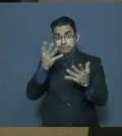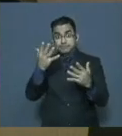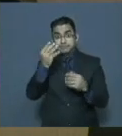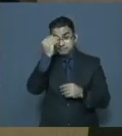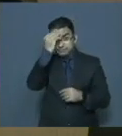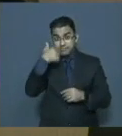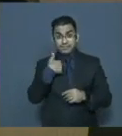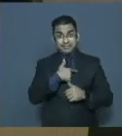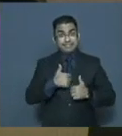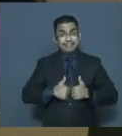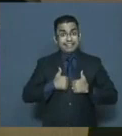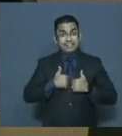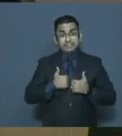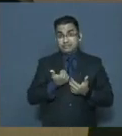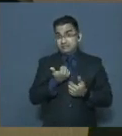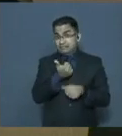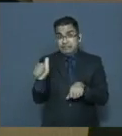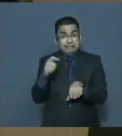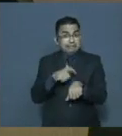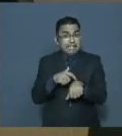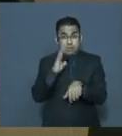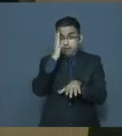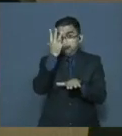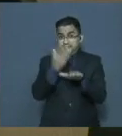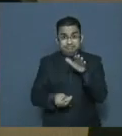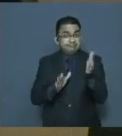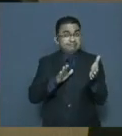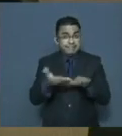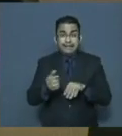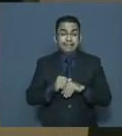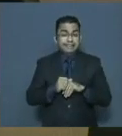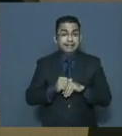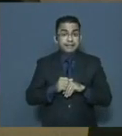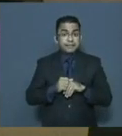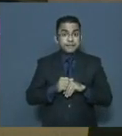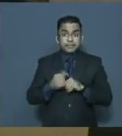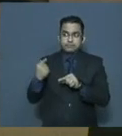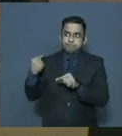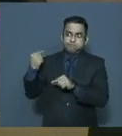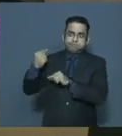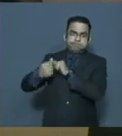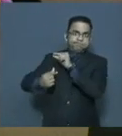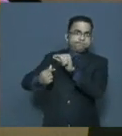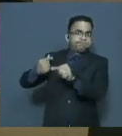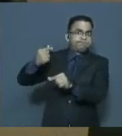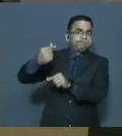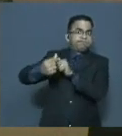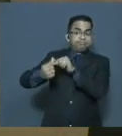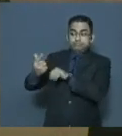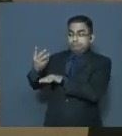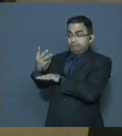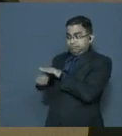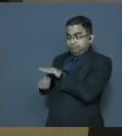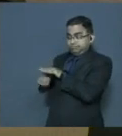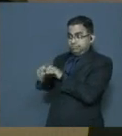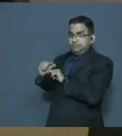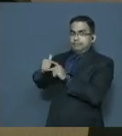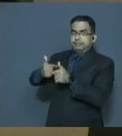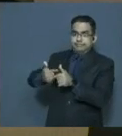su fin. Incontables generaciones habrán de caminar descuidadamente sobre nuestras tumbas.